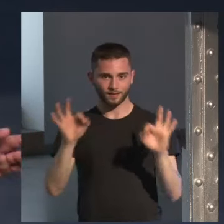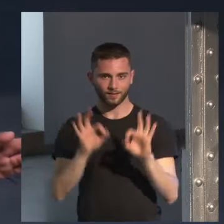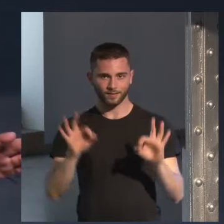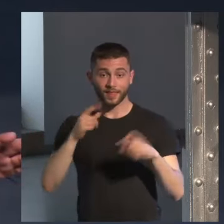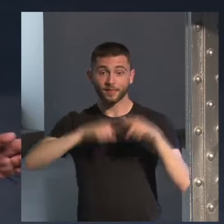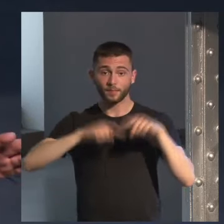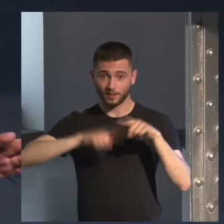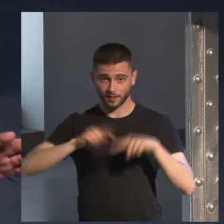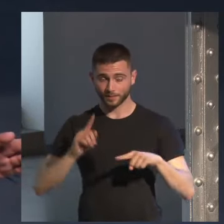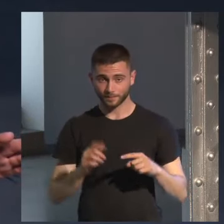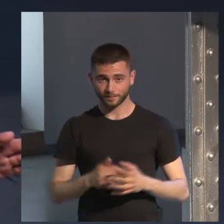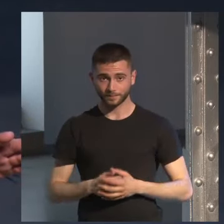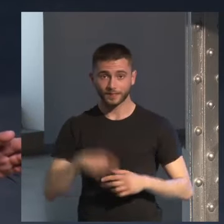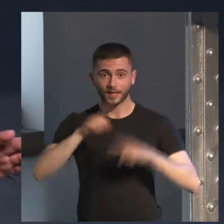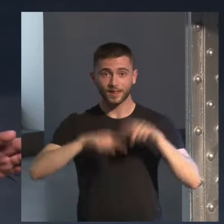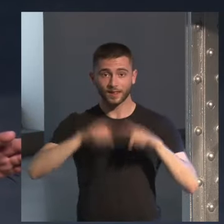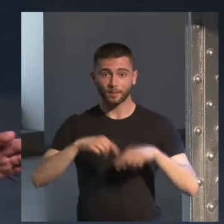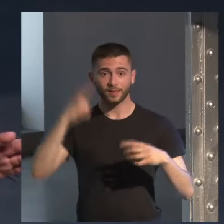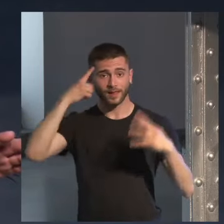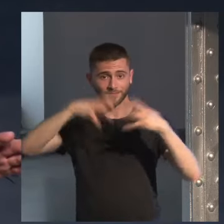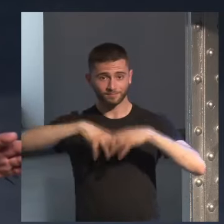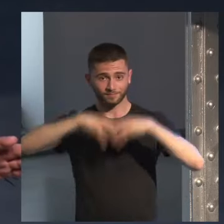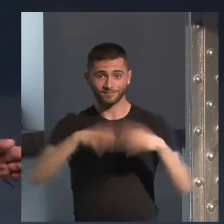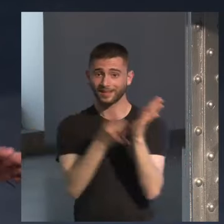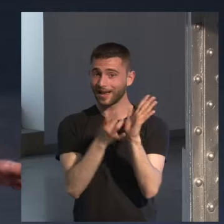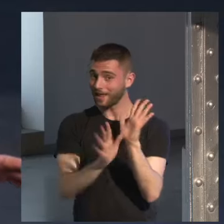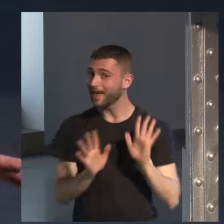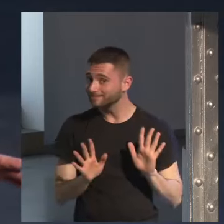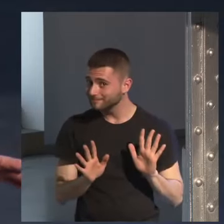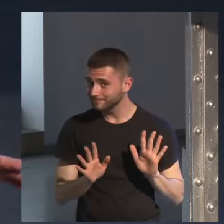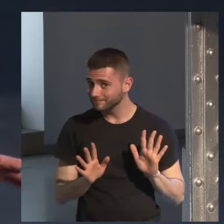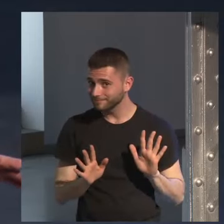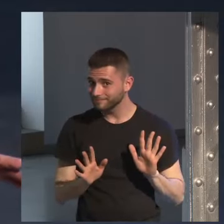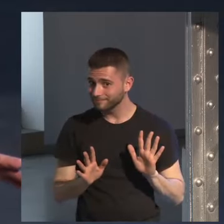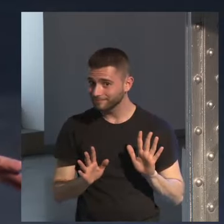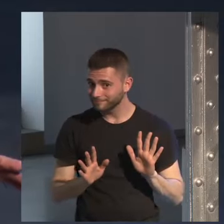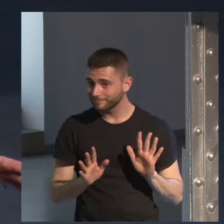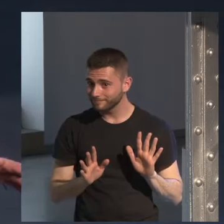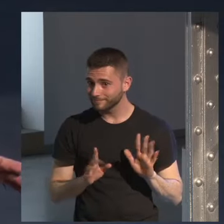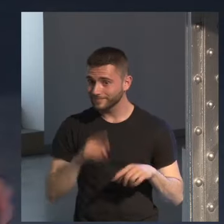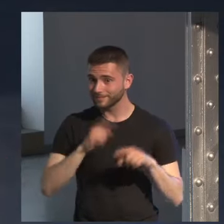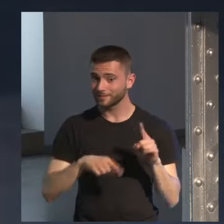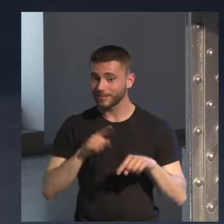depende de de la calidad del cerebro y del detergente que usen